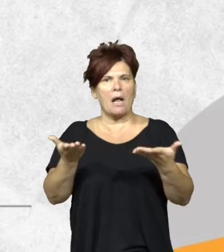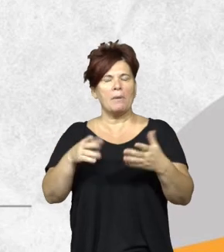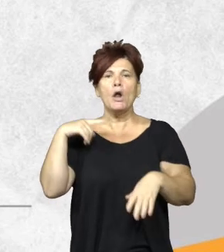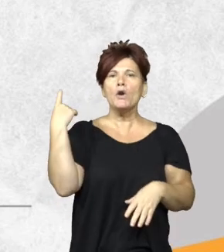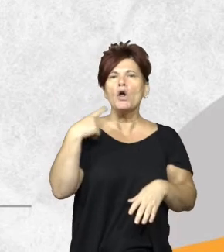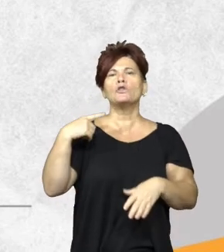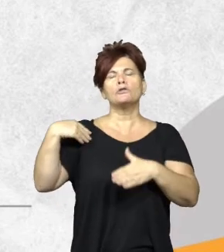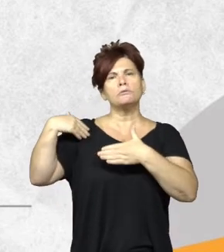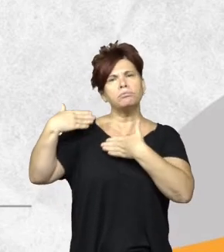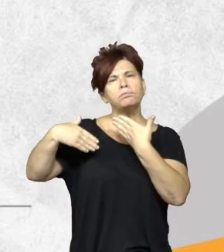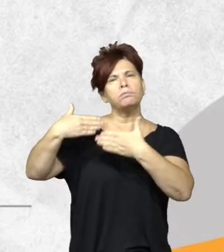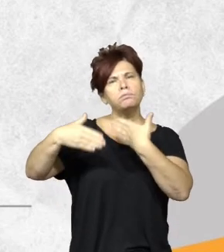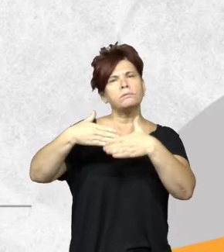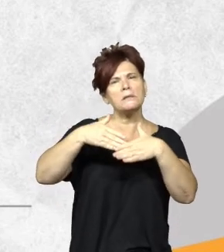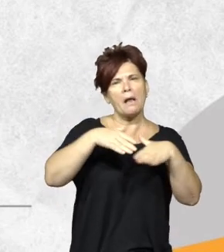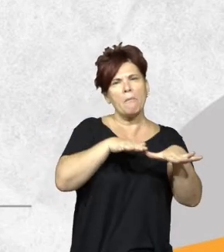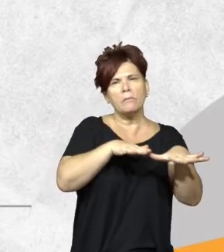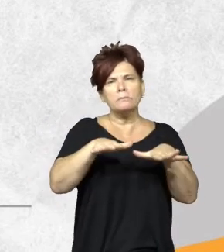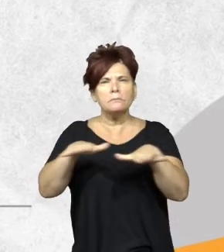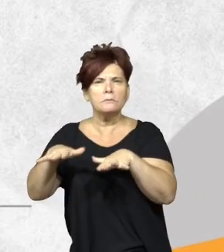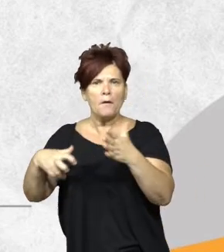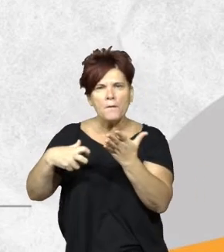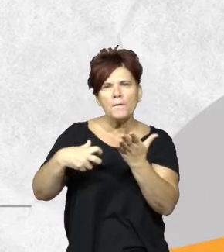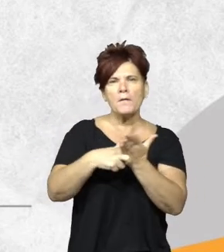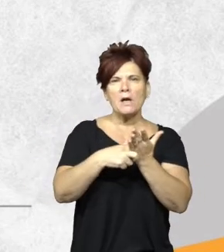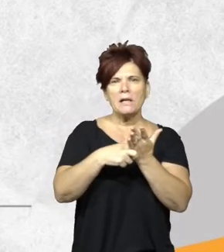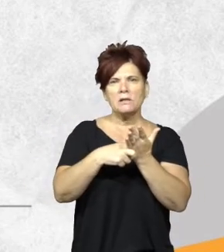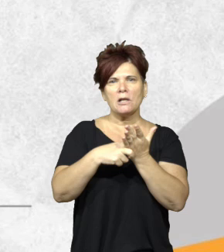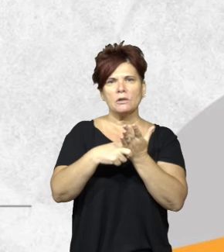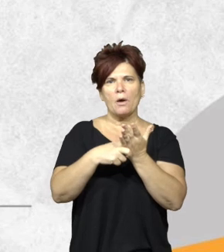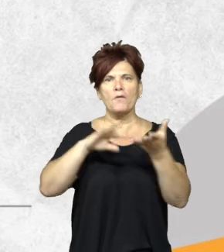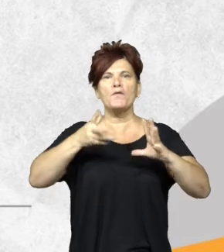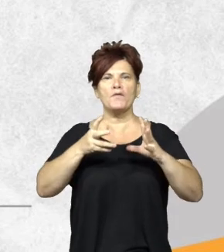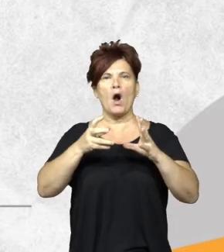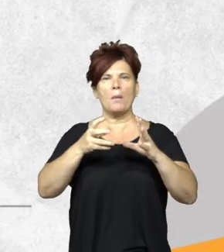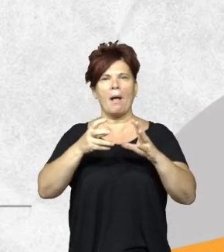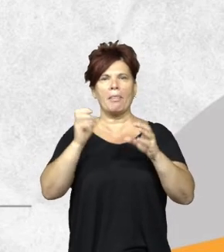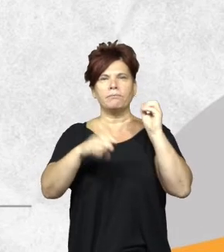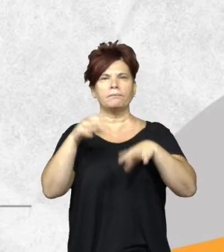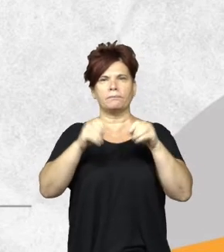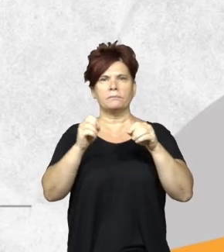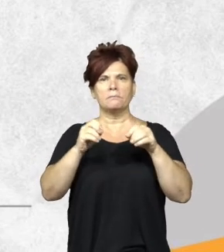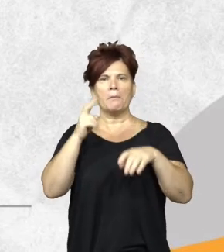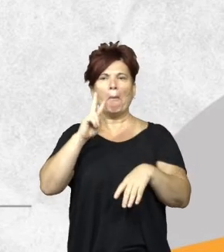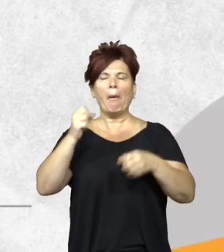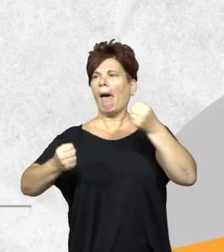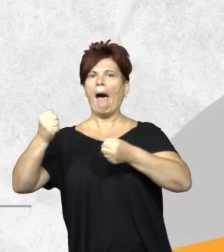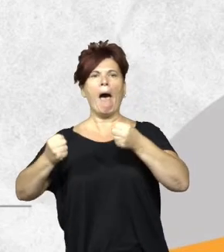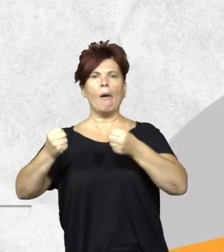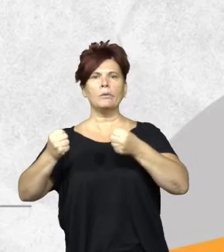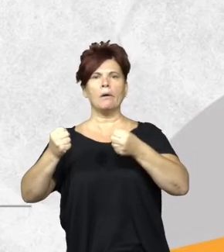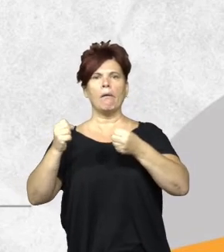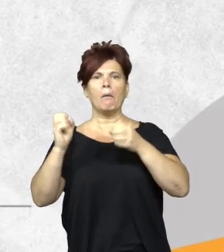nosotros hacemos muchos operativos de fiscalización para el vertido de residuos y por ahí, no sé, ves un auto tirando residuos.